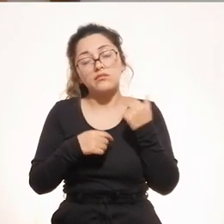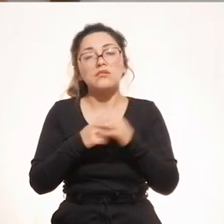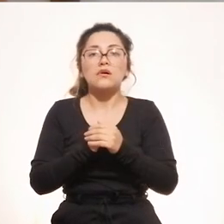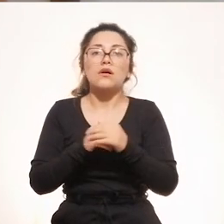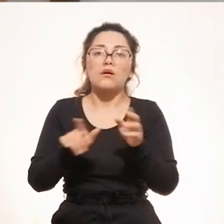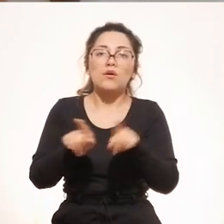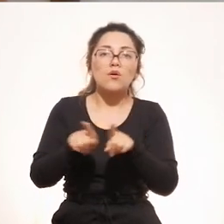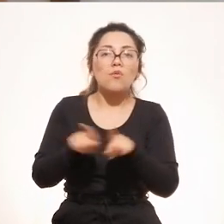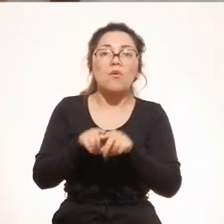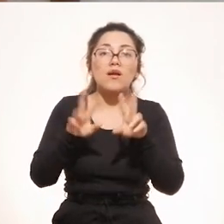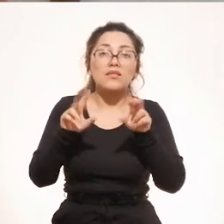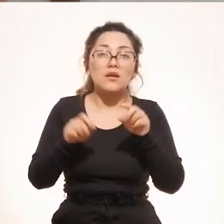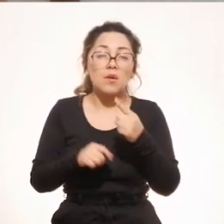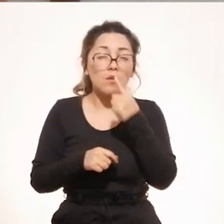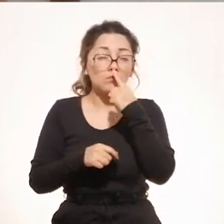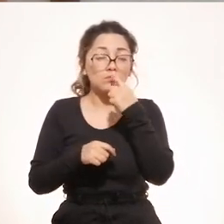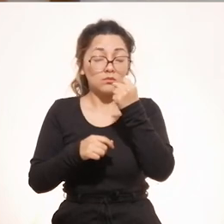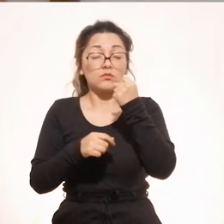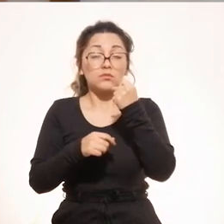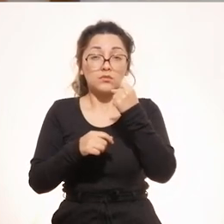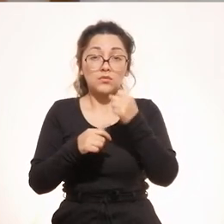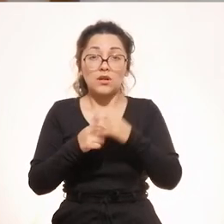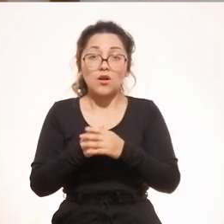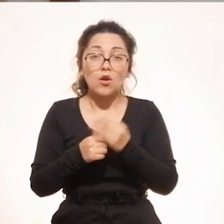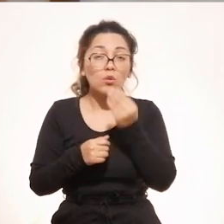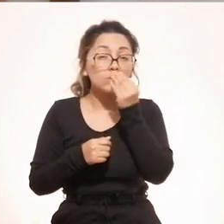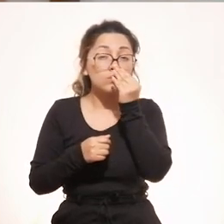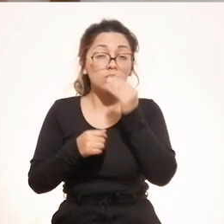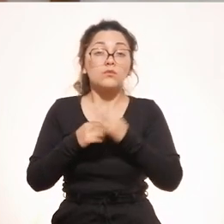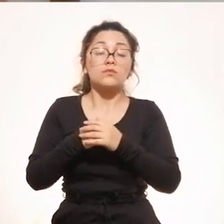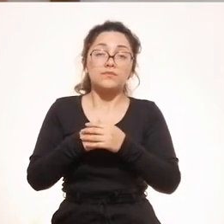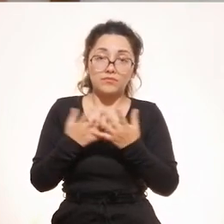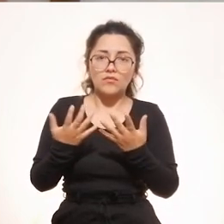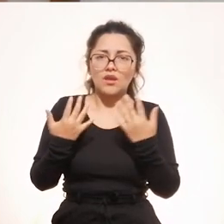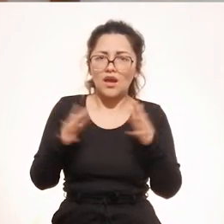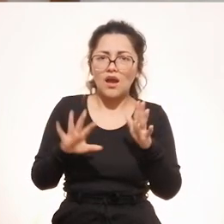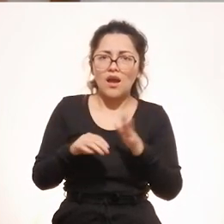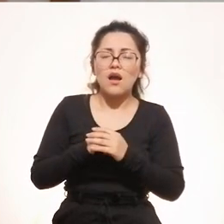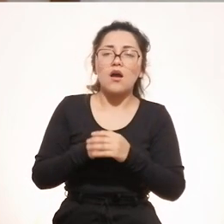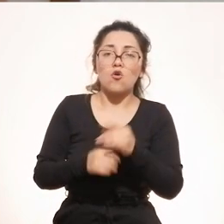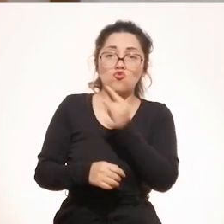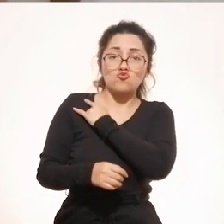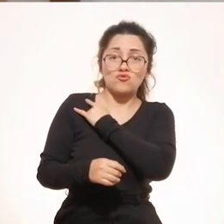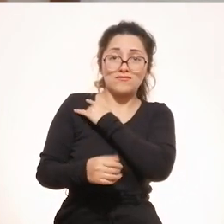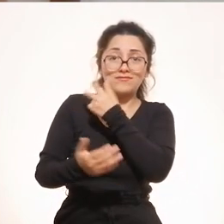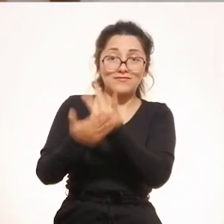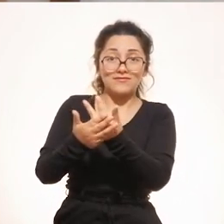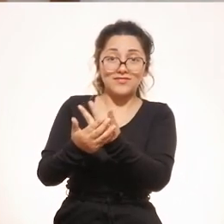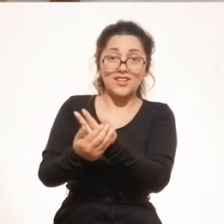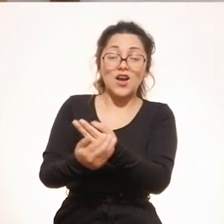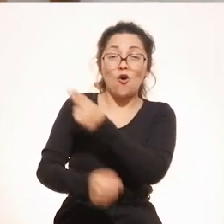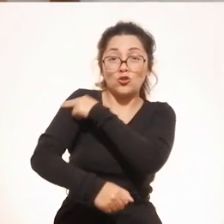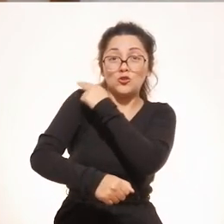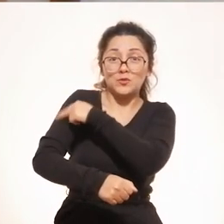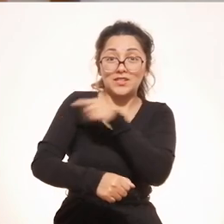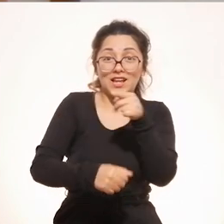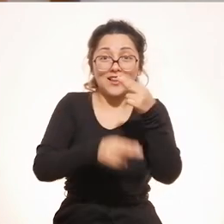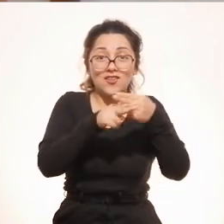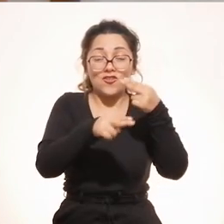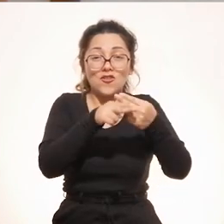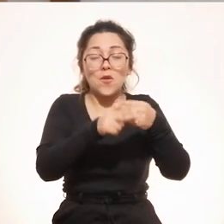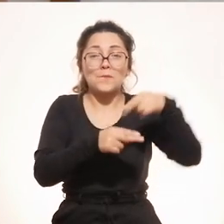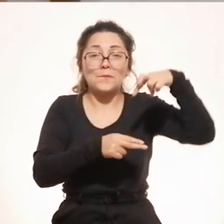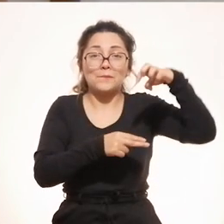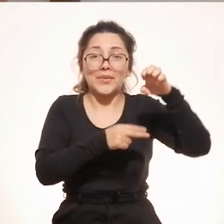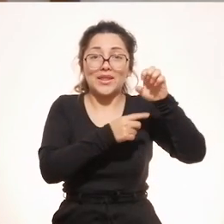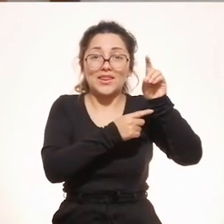el tema relacionado al alcohol, les proporcionaremos nosotros, estamos produciendo en el hospital universitario Pedro